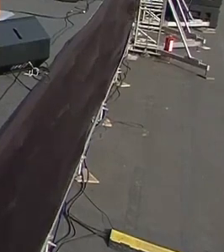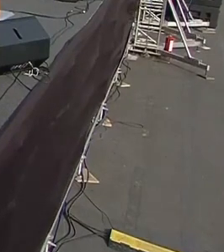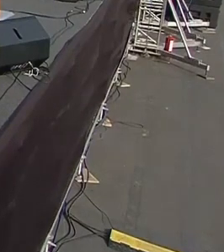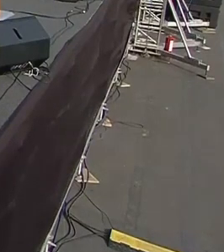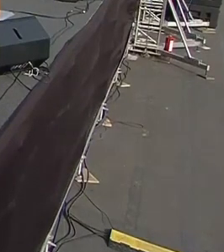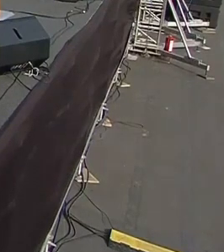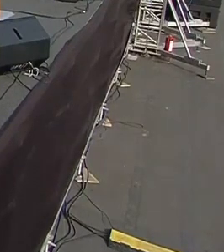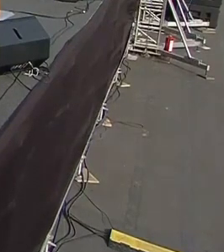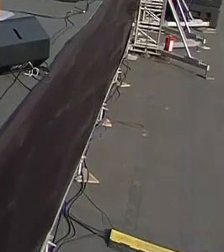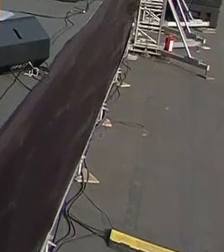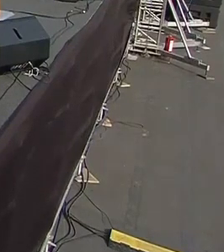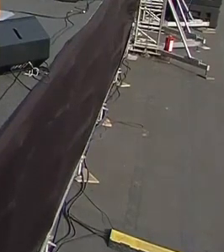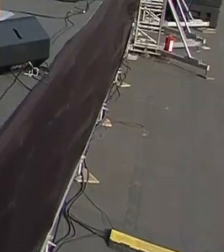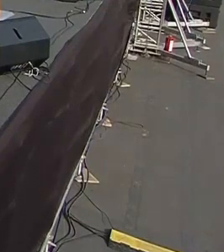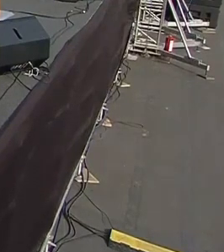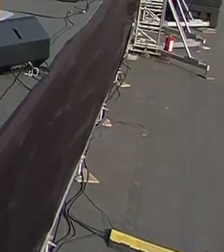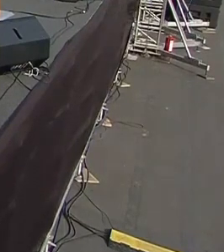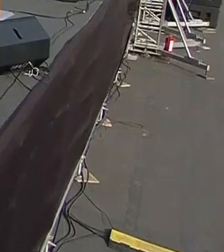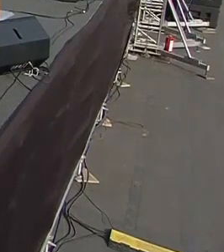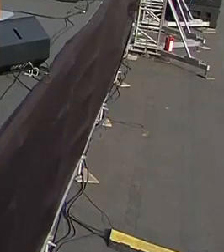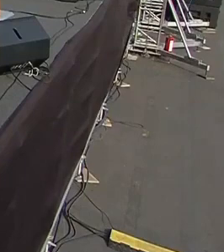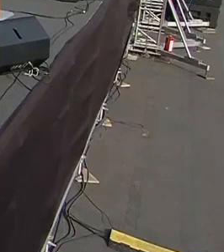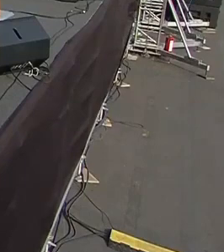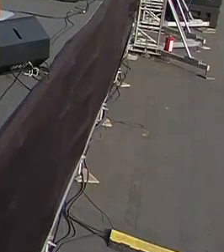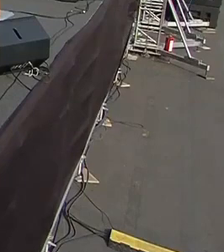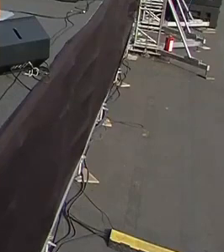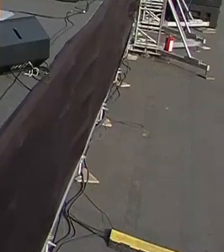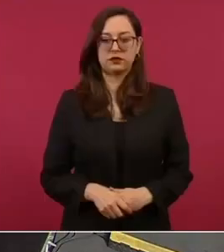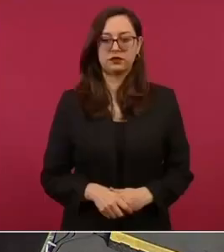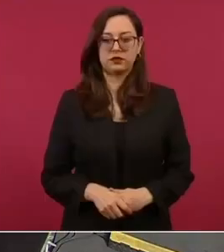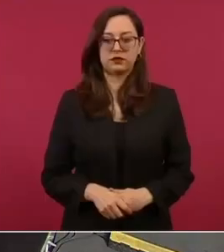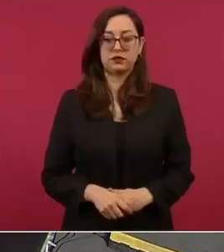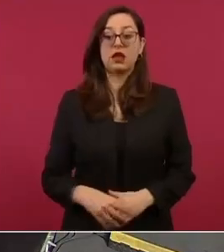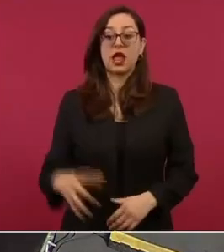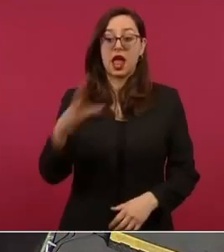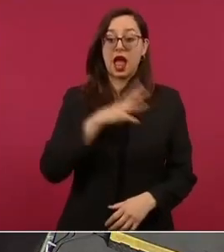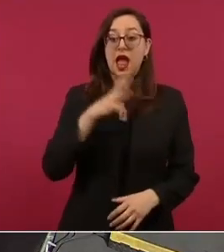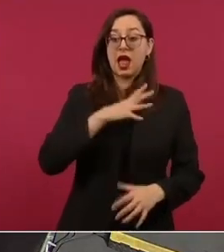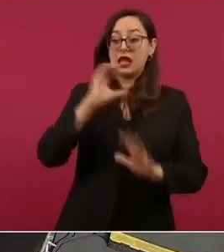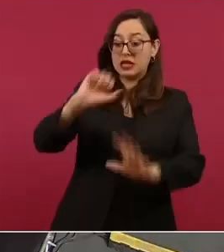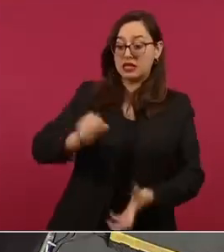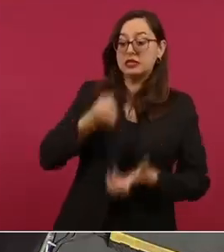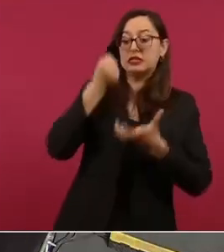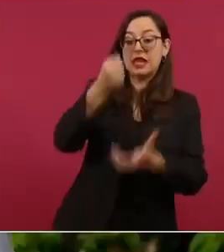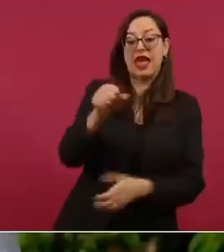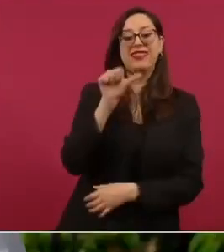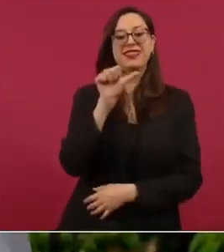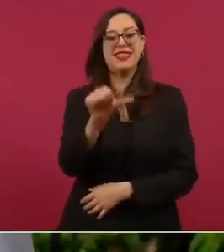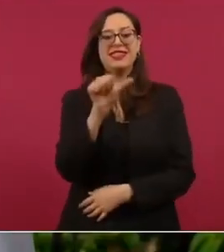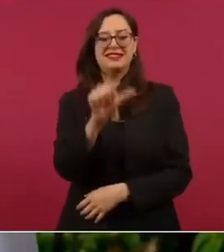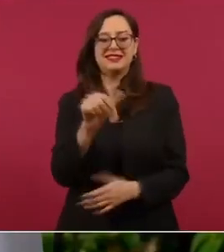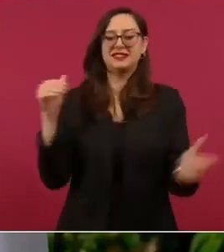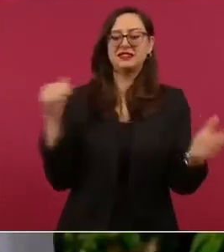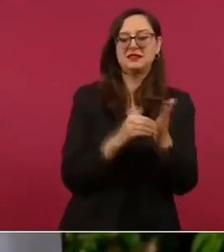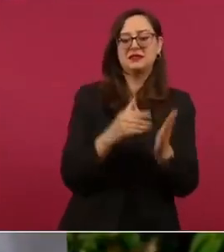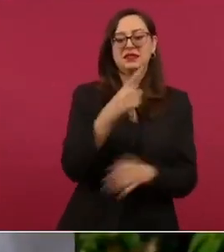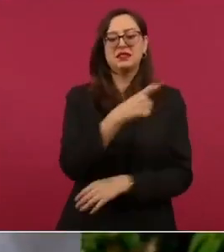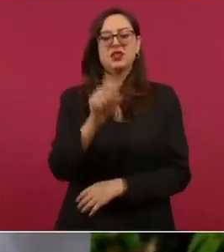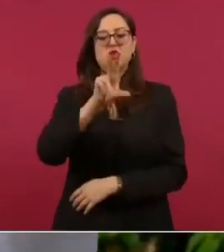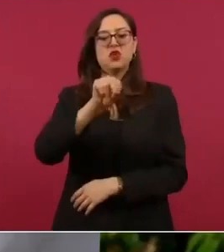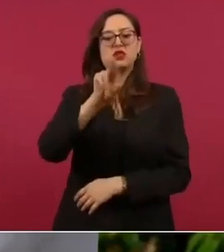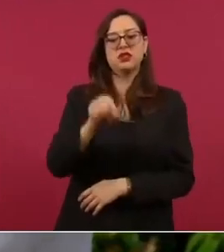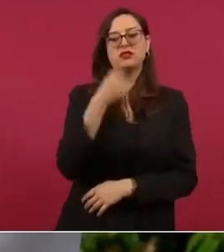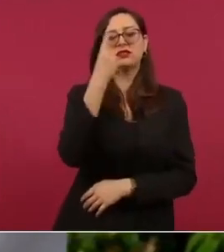de presas y acueductos 16 mil 181 millones de pesos